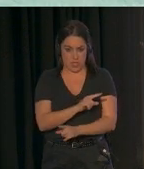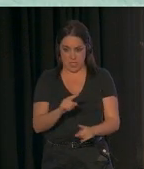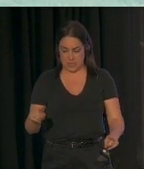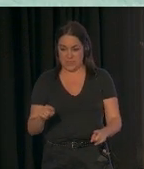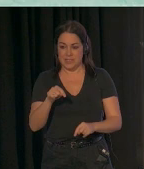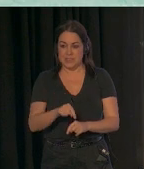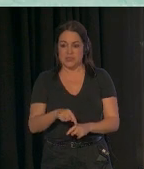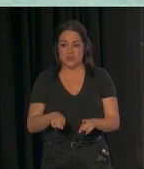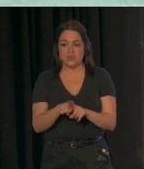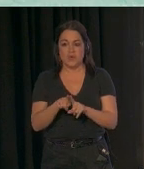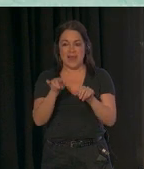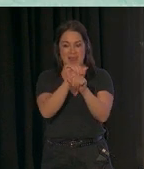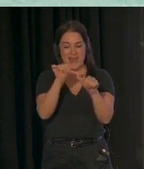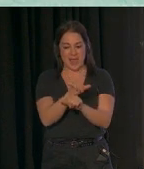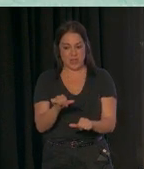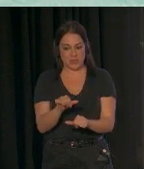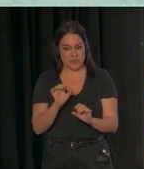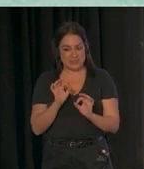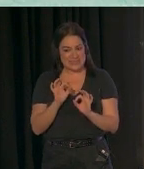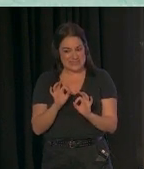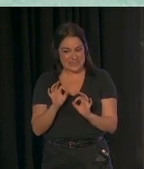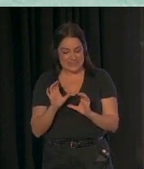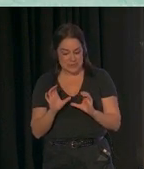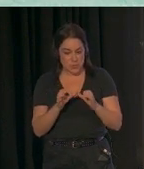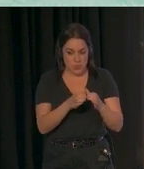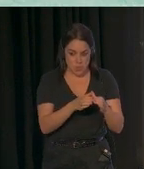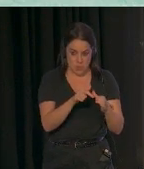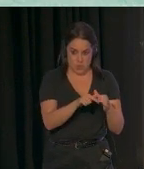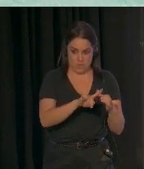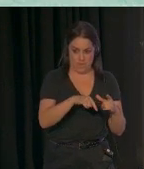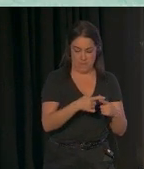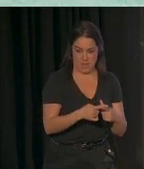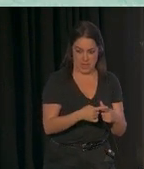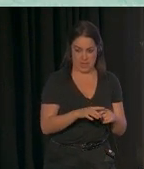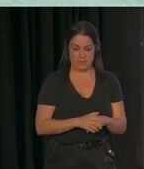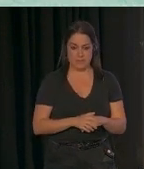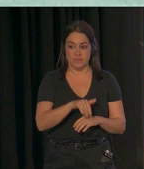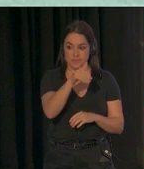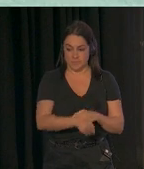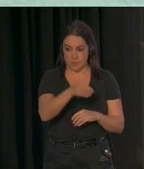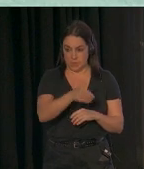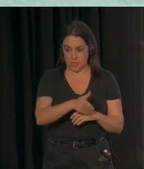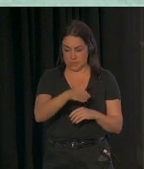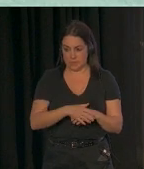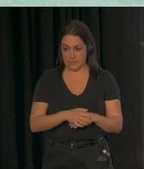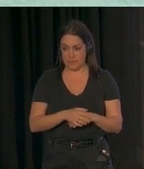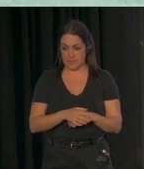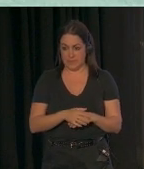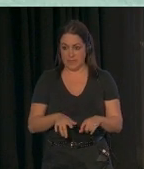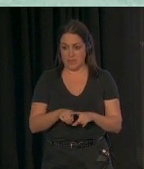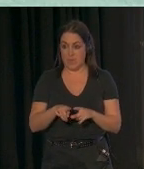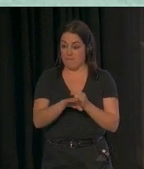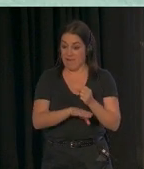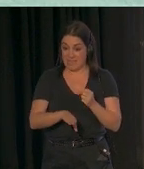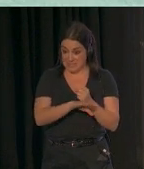específicamente para este grupo de familias. Y muy importante, está basado en la evidencia científica.